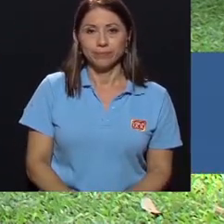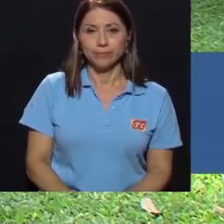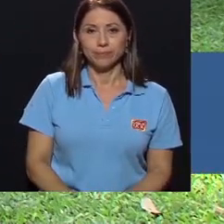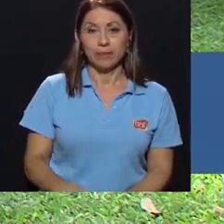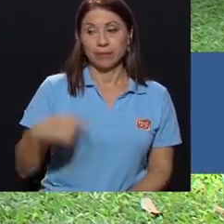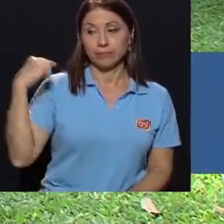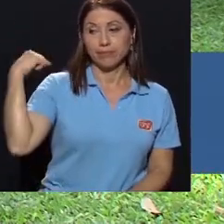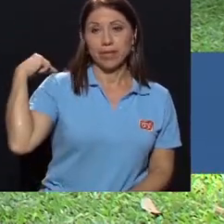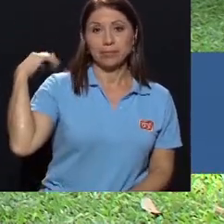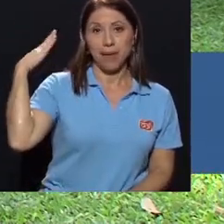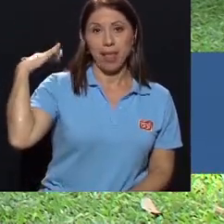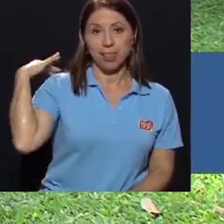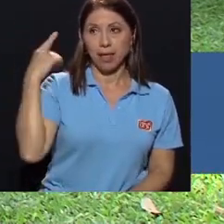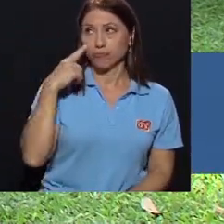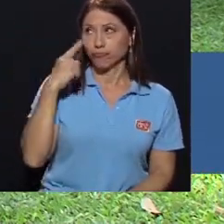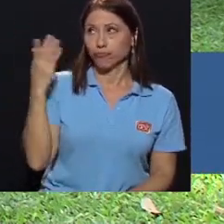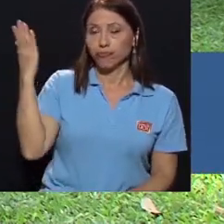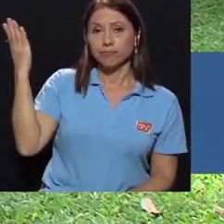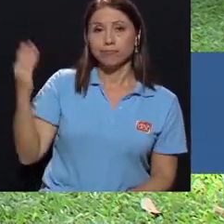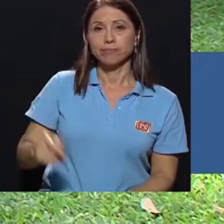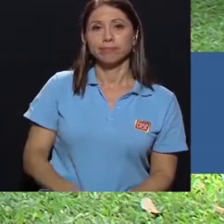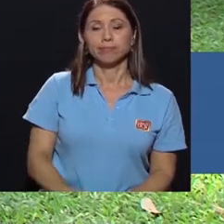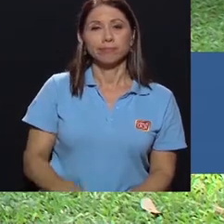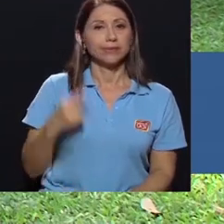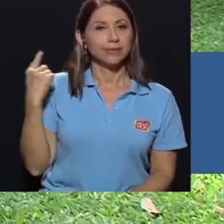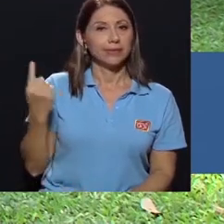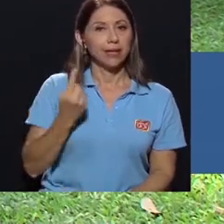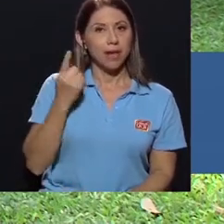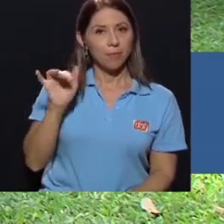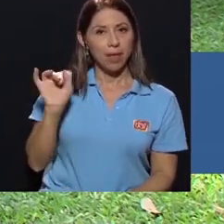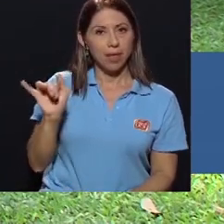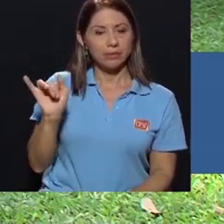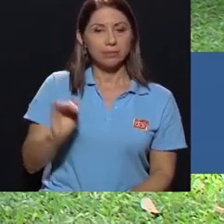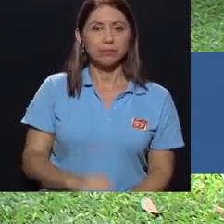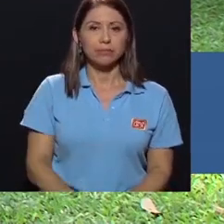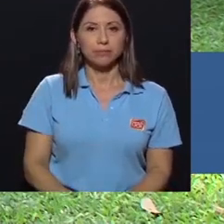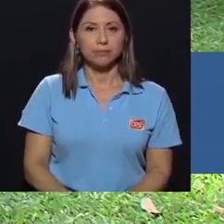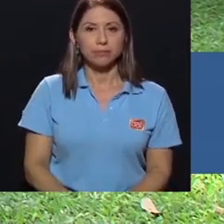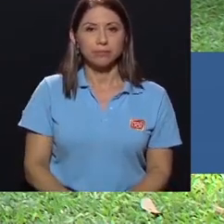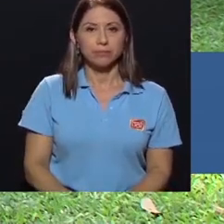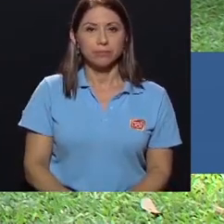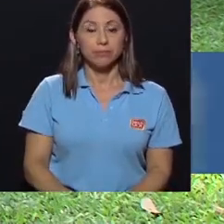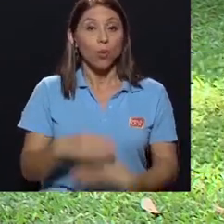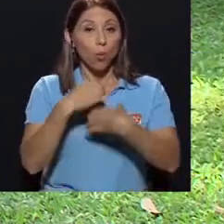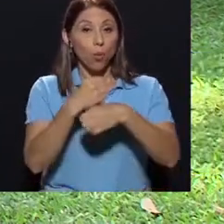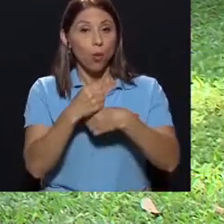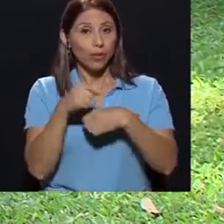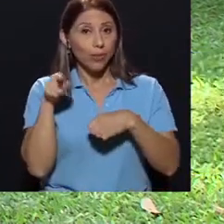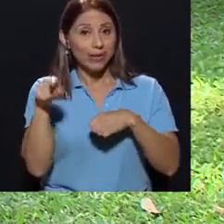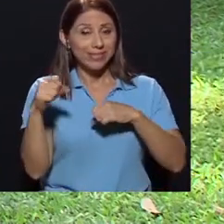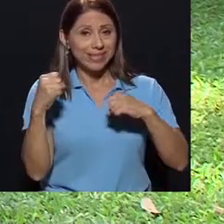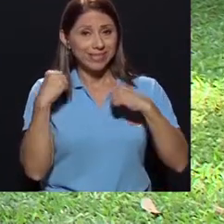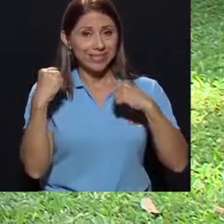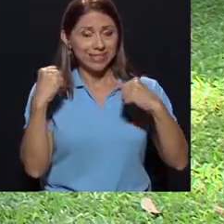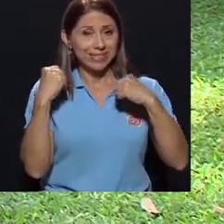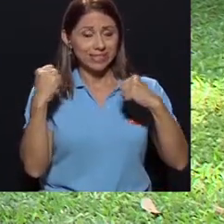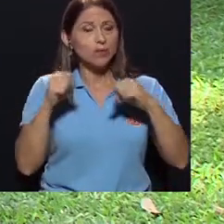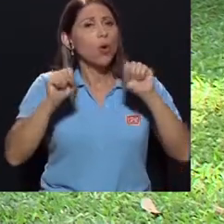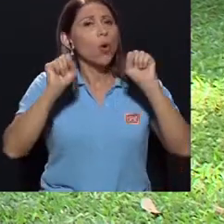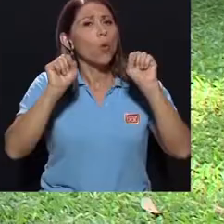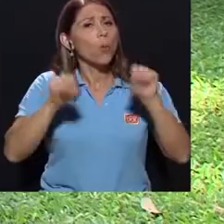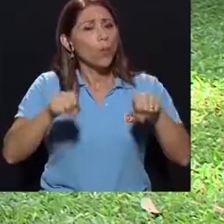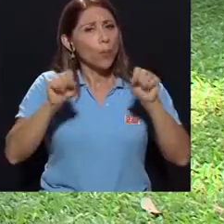espalda se encuentre en línea recta siempre. Cuando se realiza la sentadilla, se puede